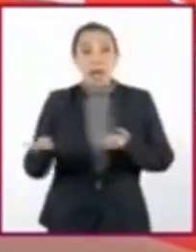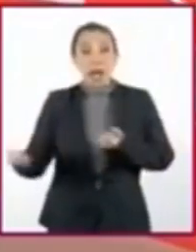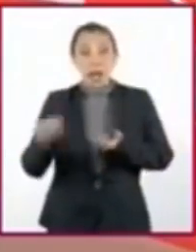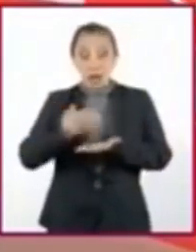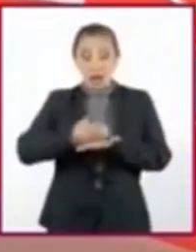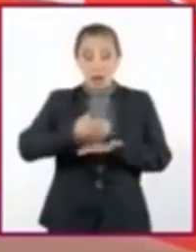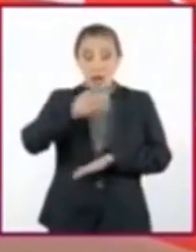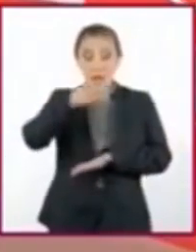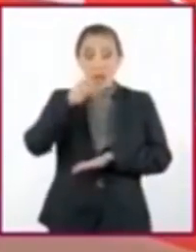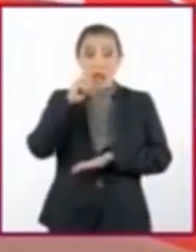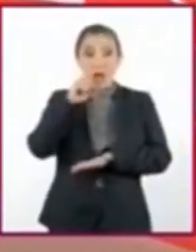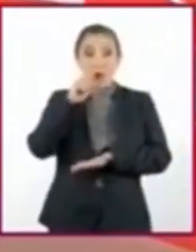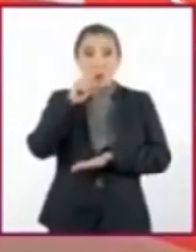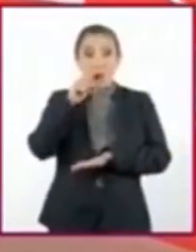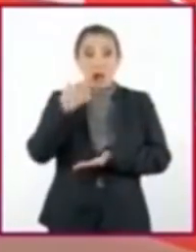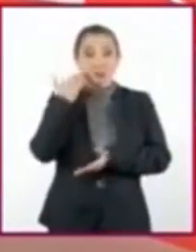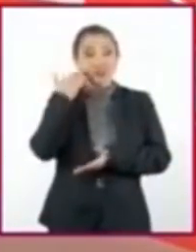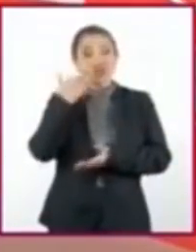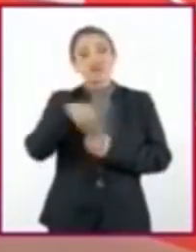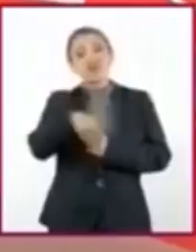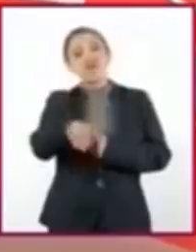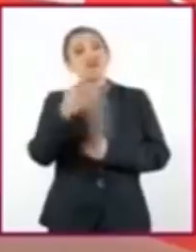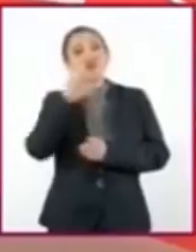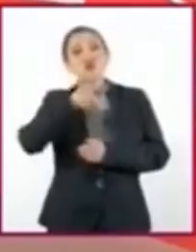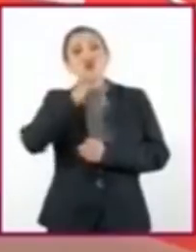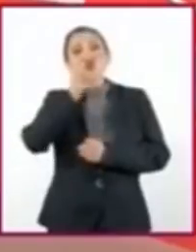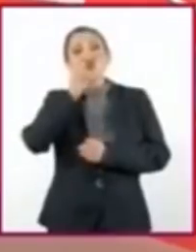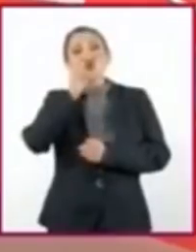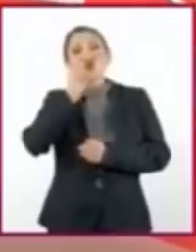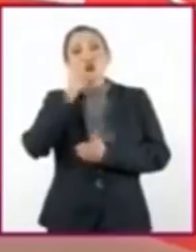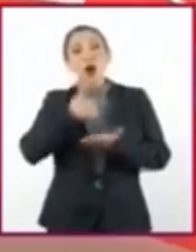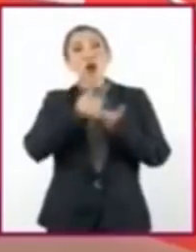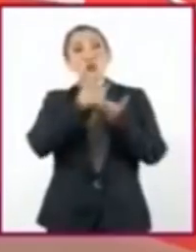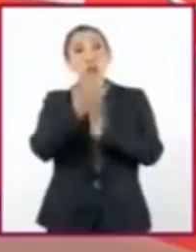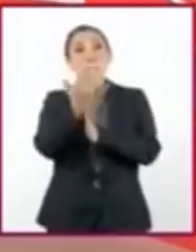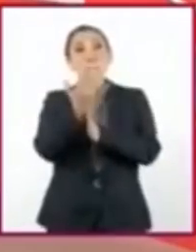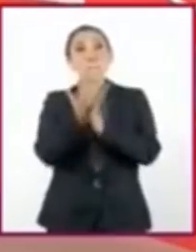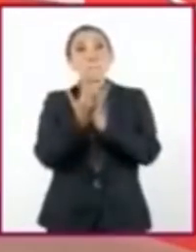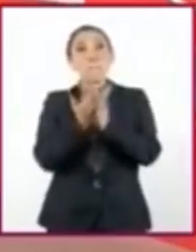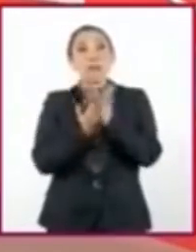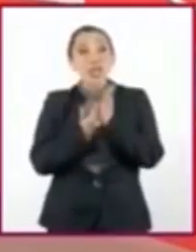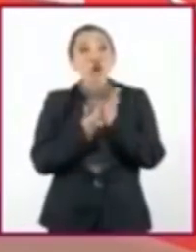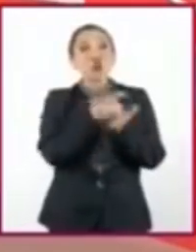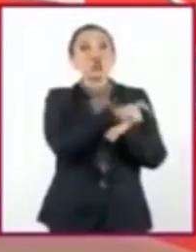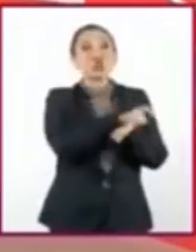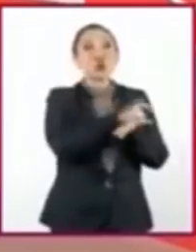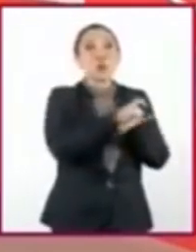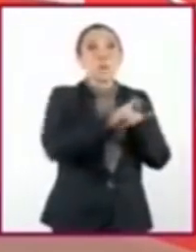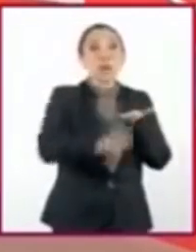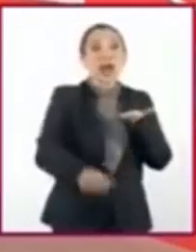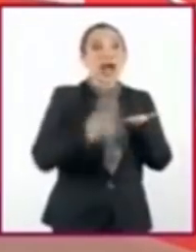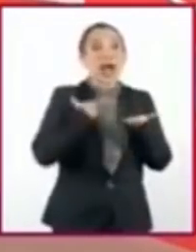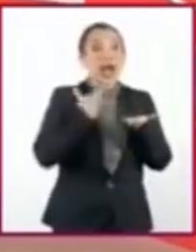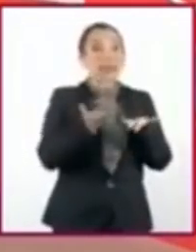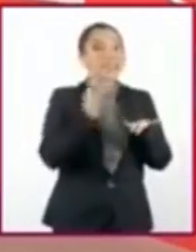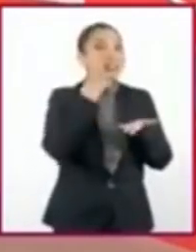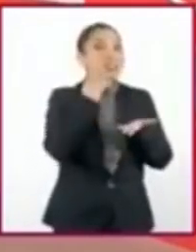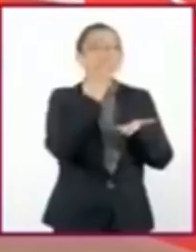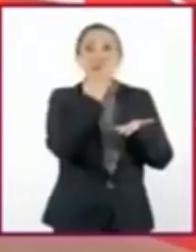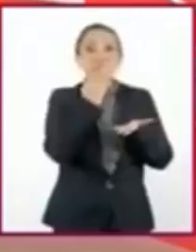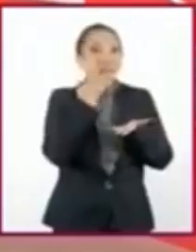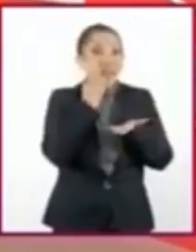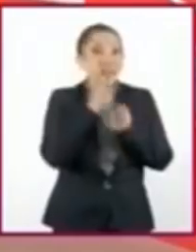cilindro para el agua que beben a lo largo del día, contribuyen a la disminución del consumo de productos desechables, como servilletas